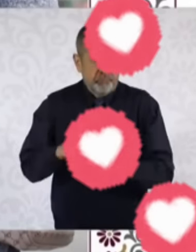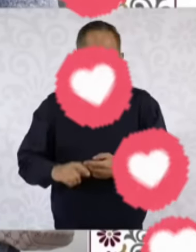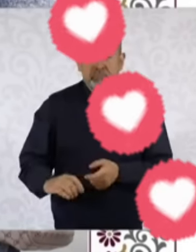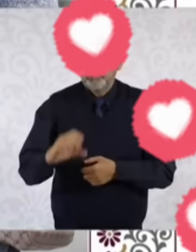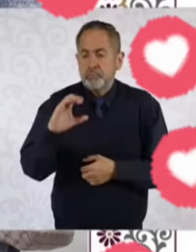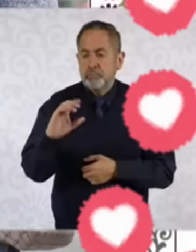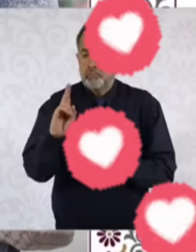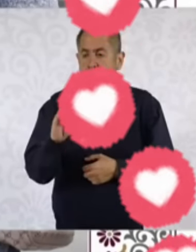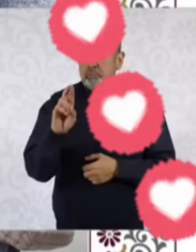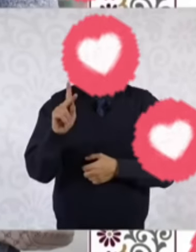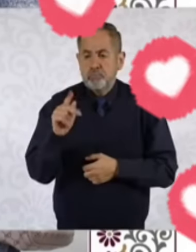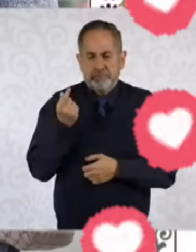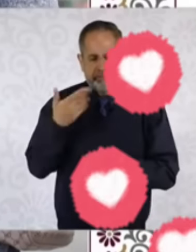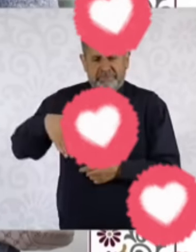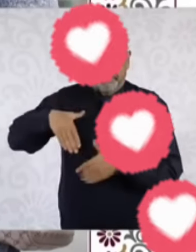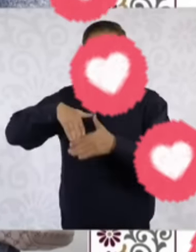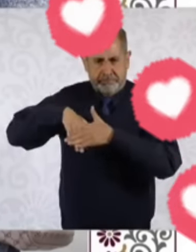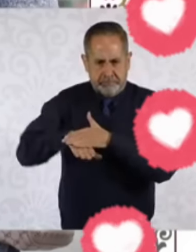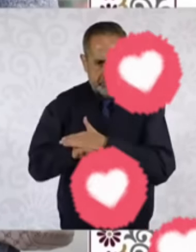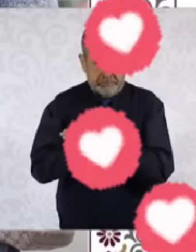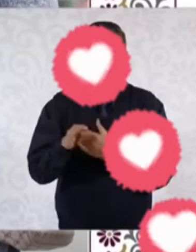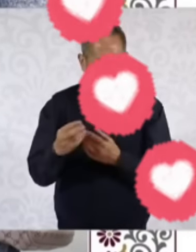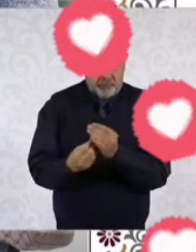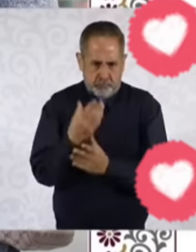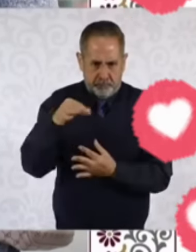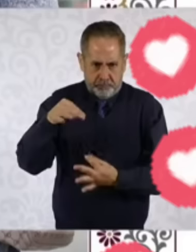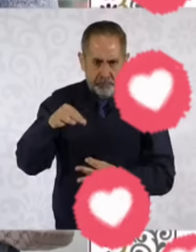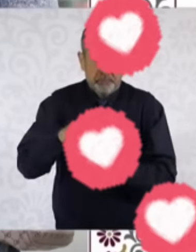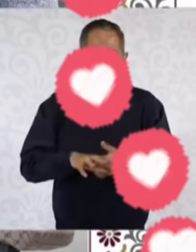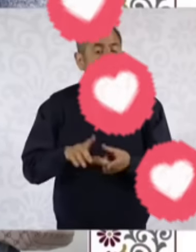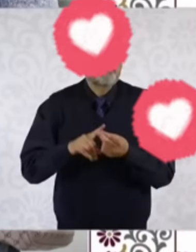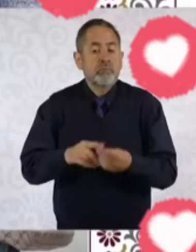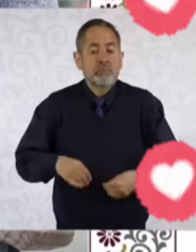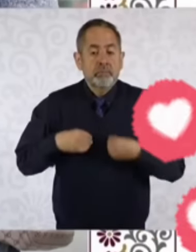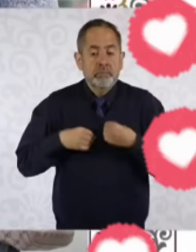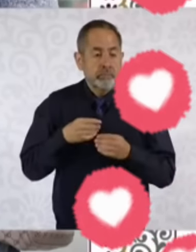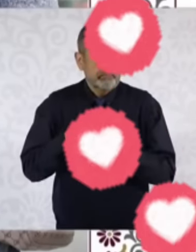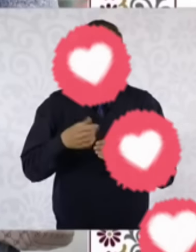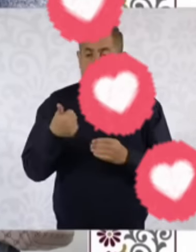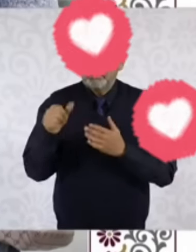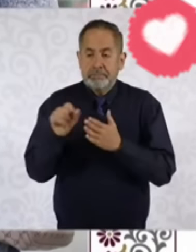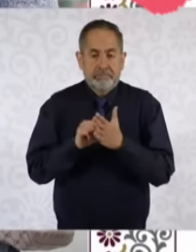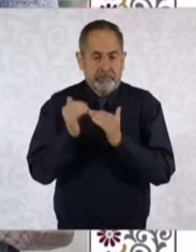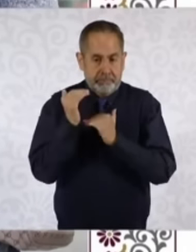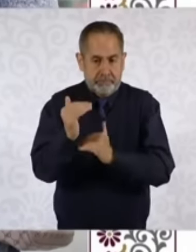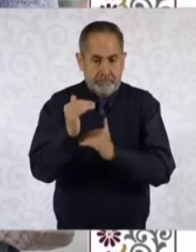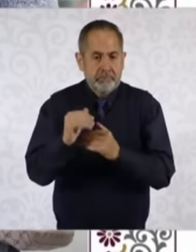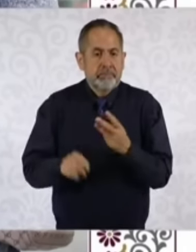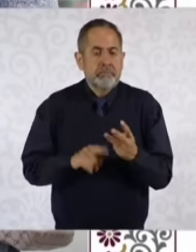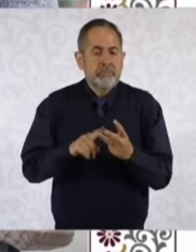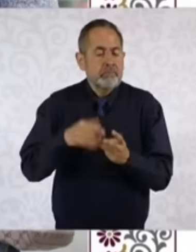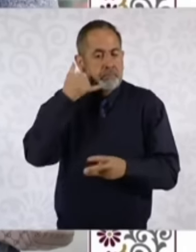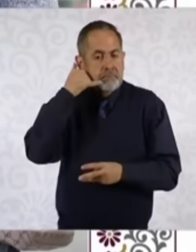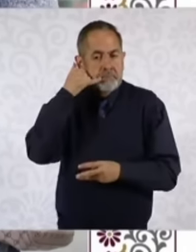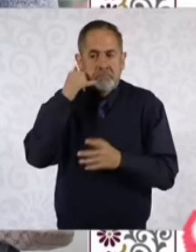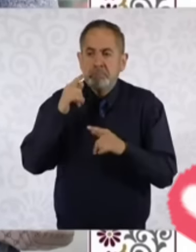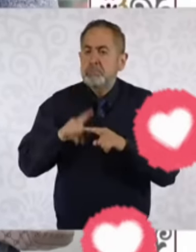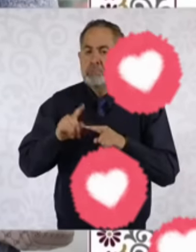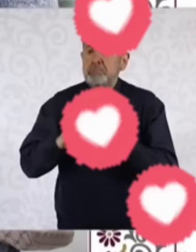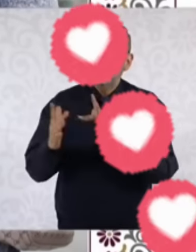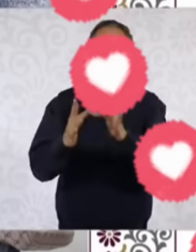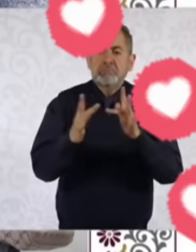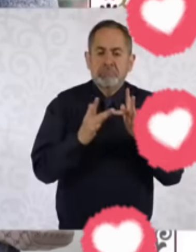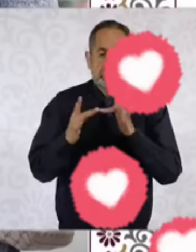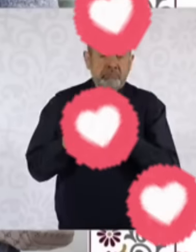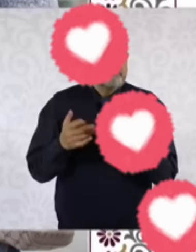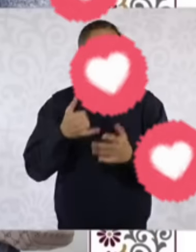impresión, comprobante de domicilio, no mayor a seis meses, un teléfono de contacto, es muy importante porque